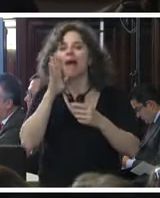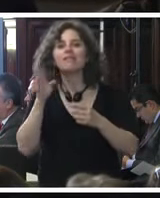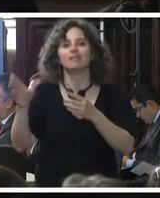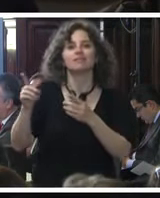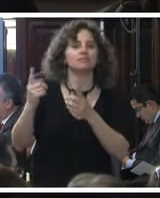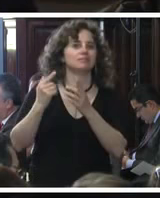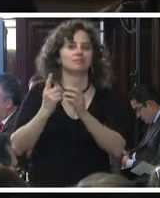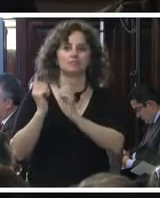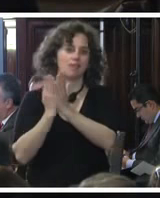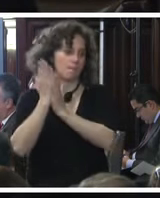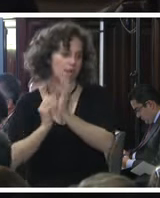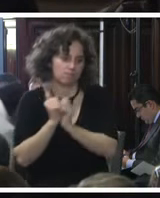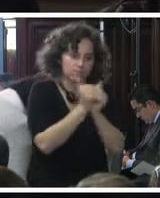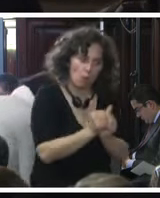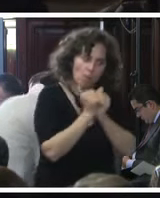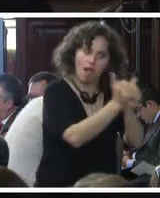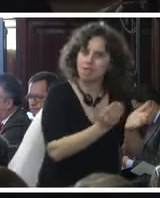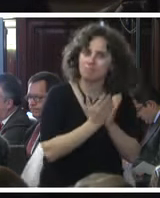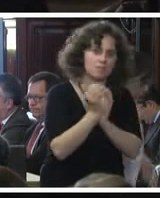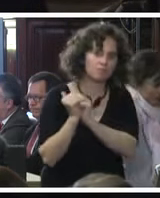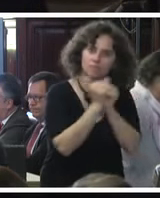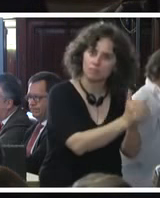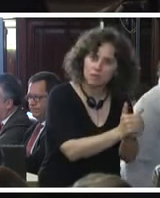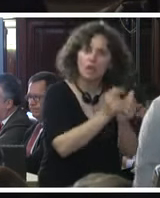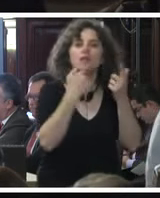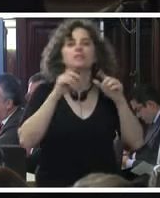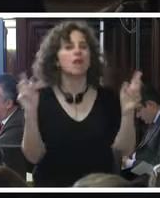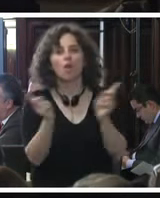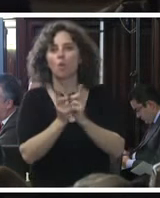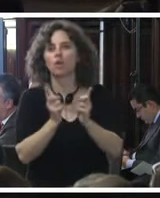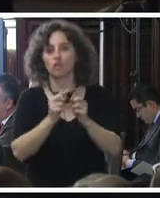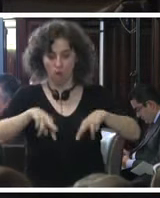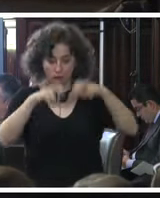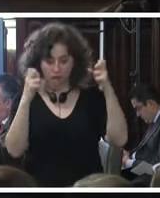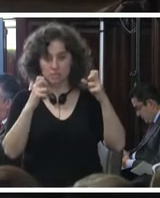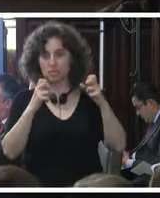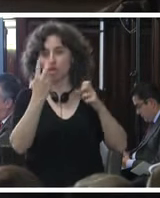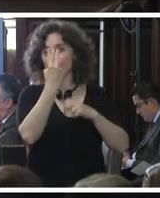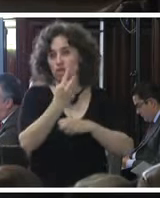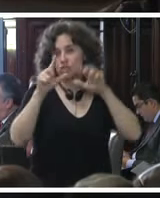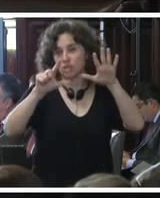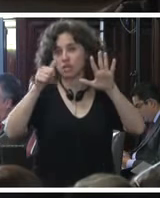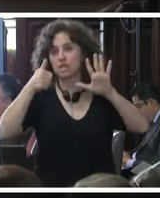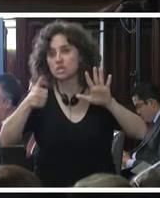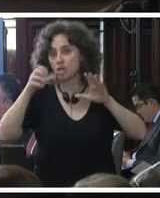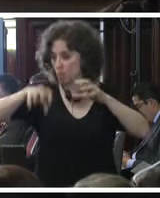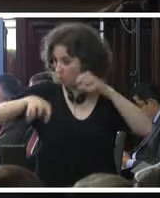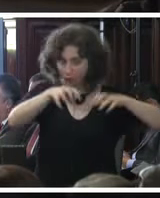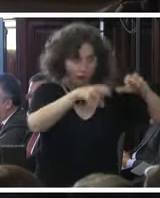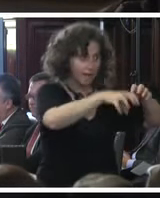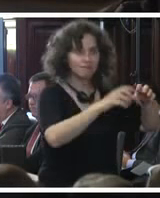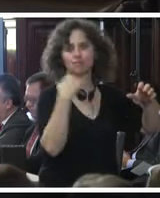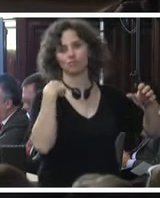diligencias pie-tierra en este sentido si ya tenemos concluido el análisis de nosotros fueron 276 lugares que